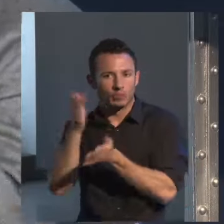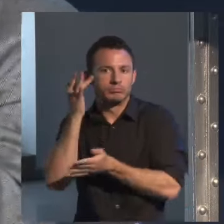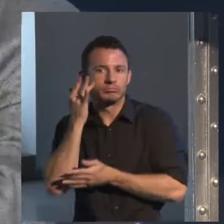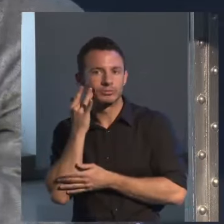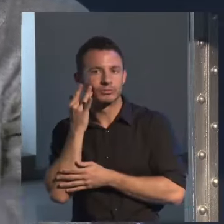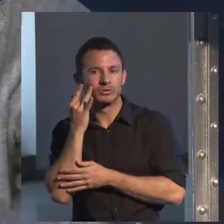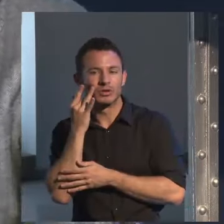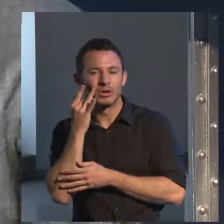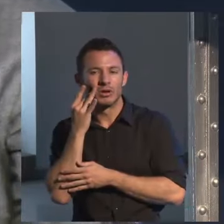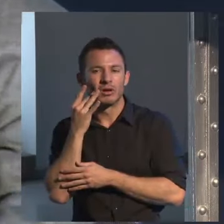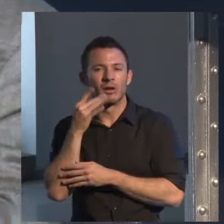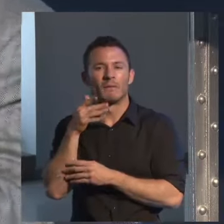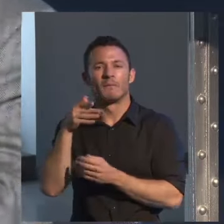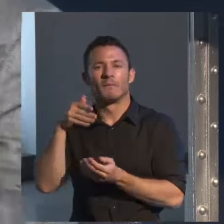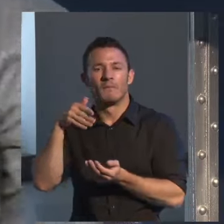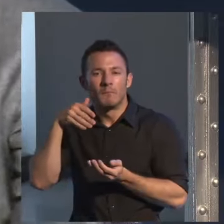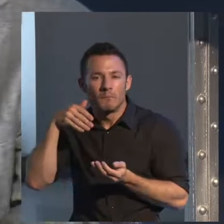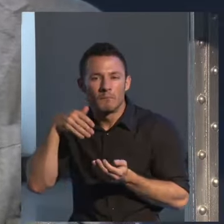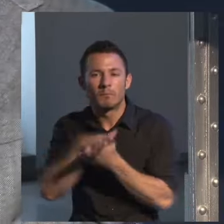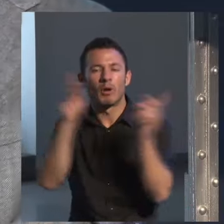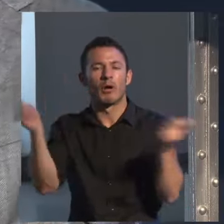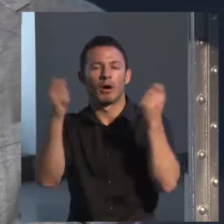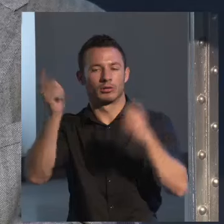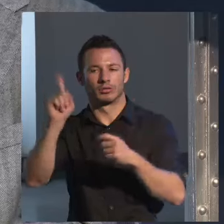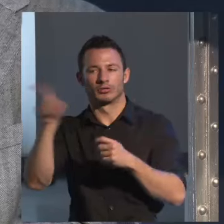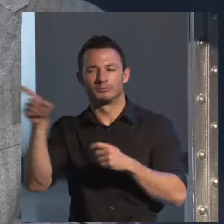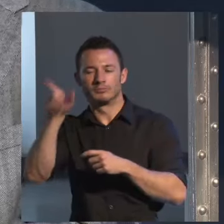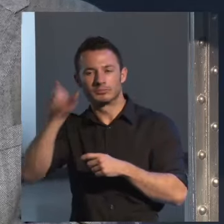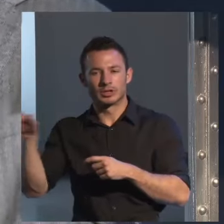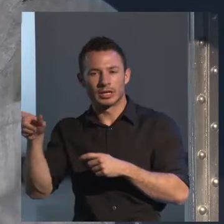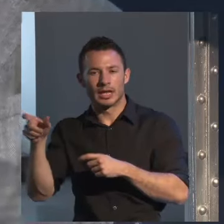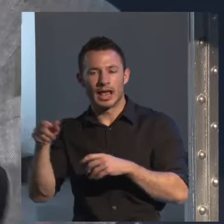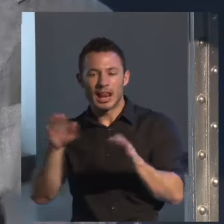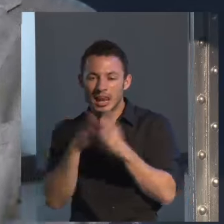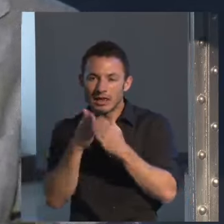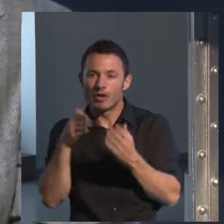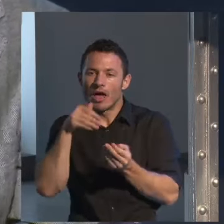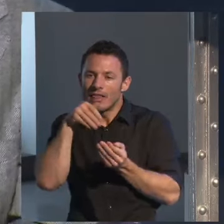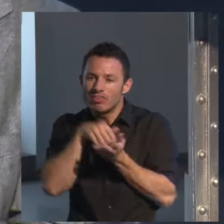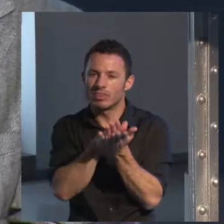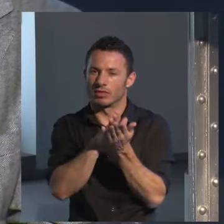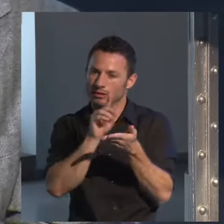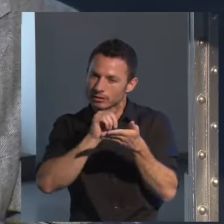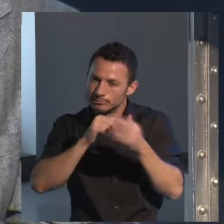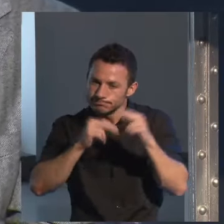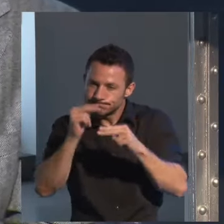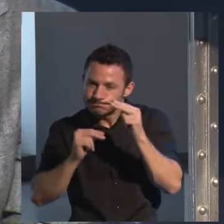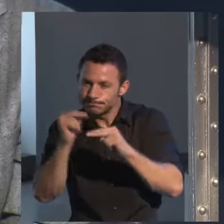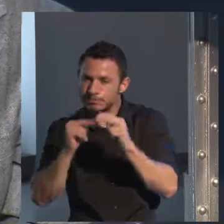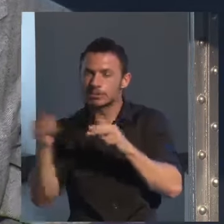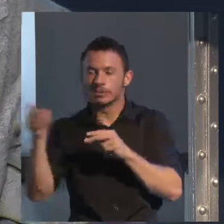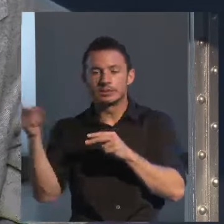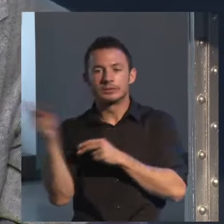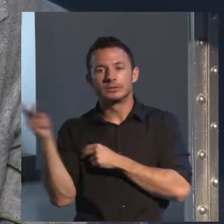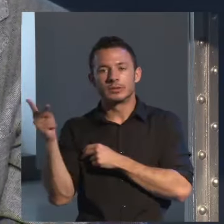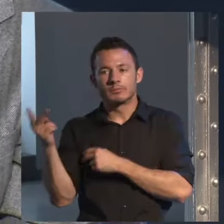los publicadores de libros, son los que editan mis libros. Y me ayudan muchísimo a la hora de tomar